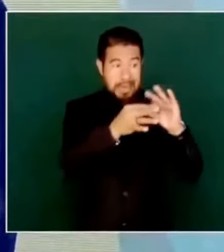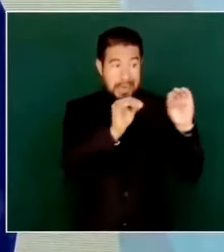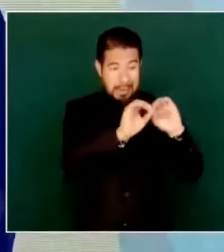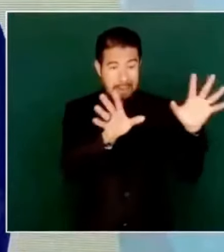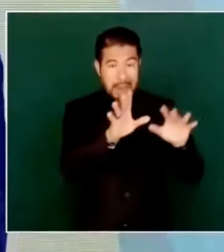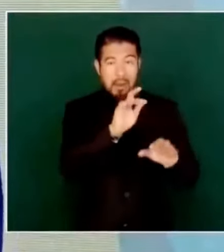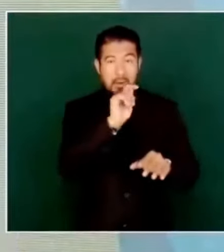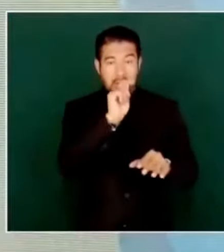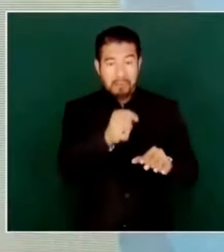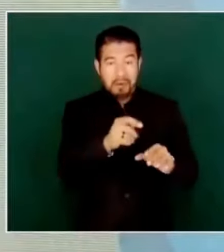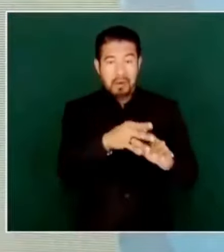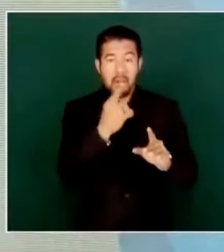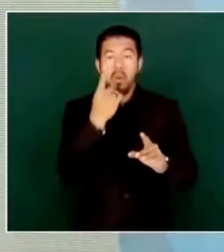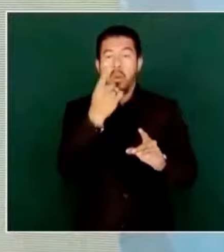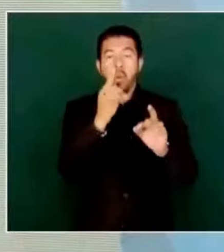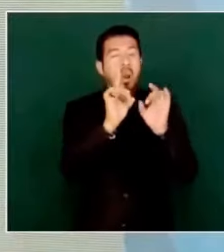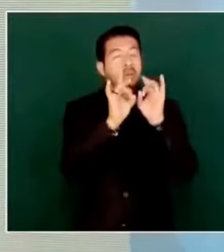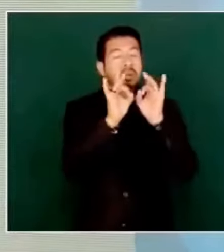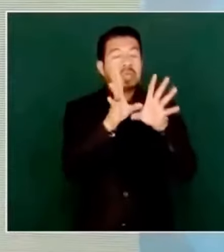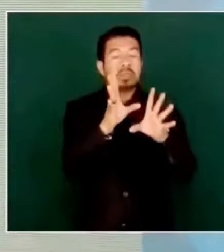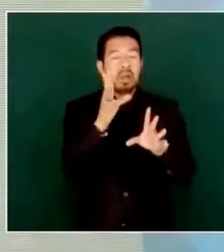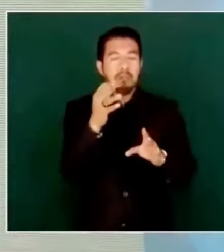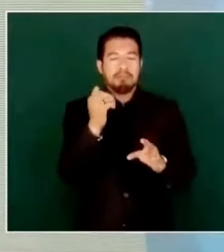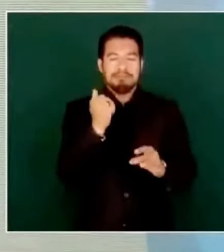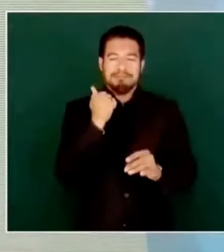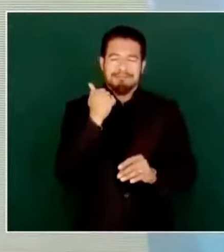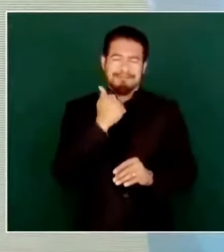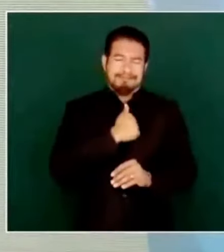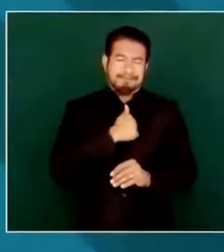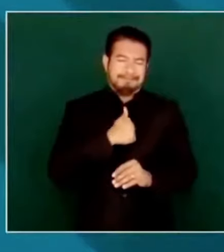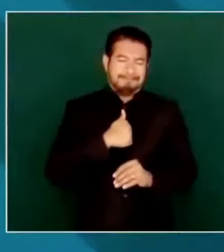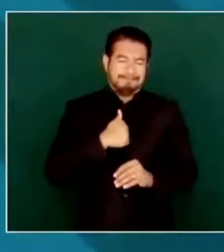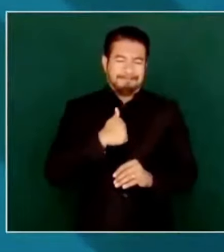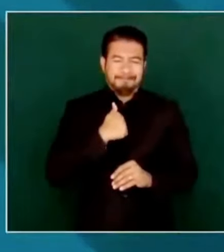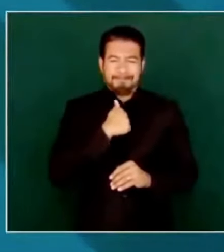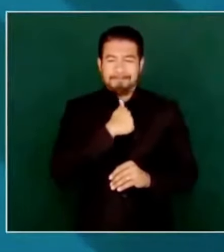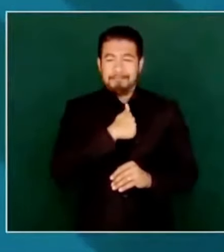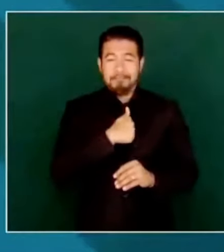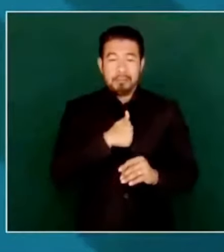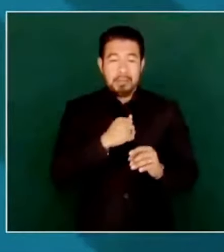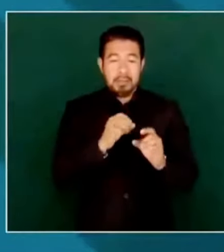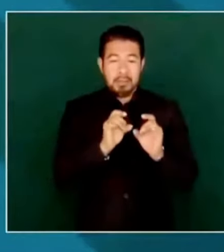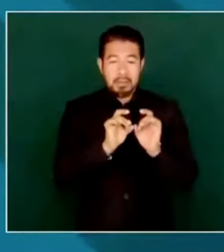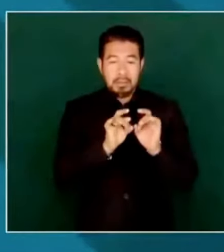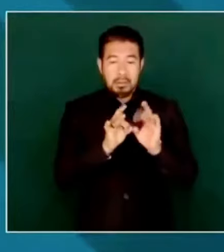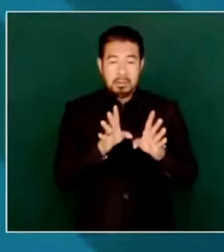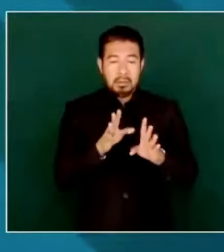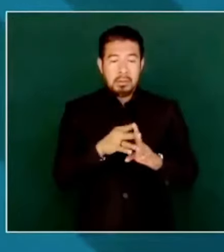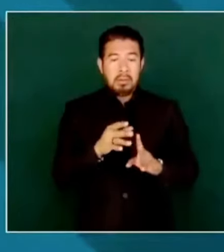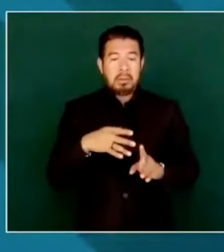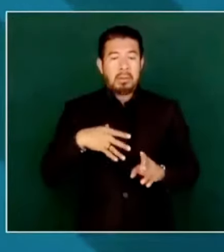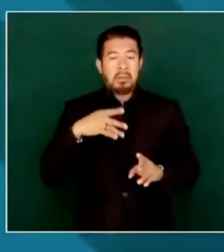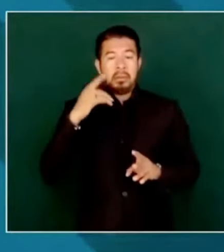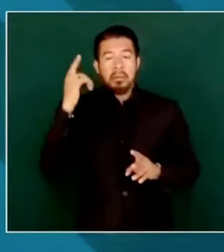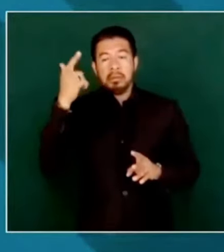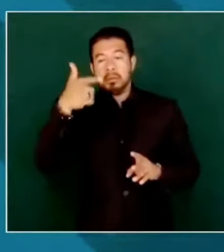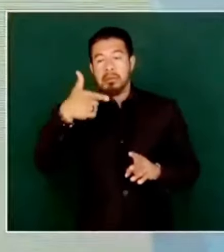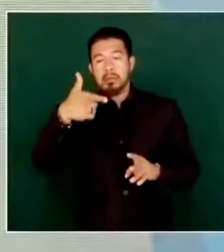donde fue muy lamentable lo que sucedió cuando le dispararon a él